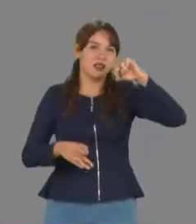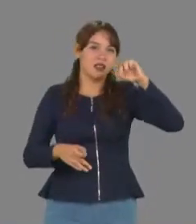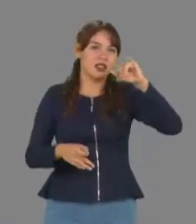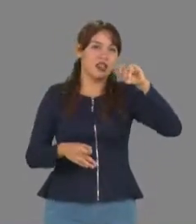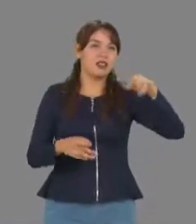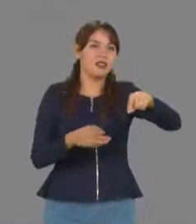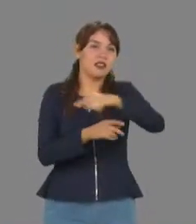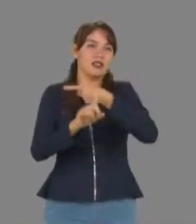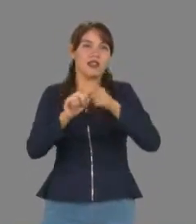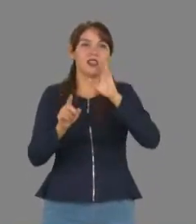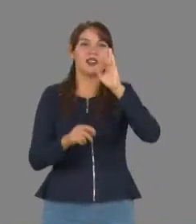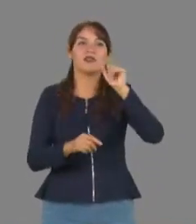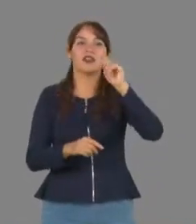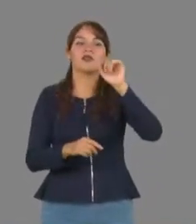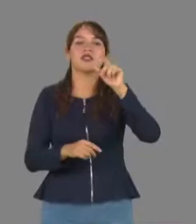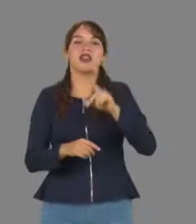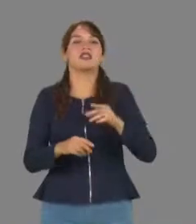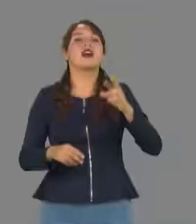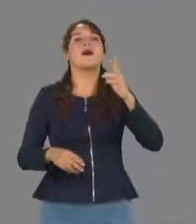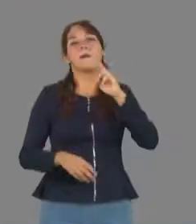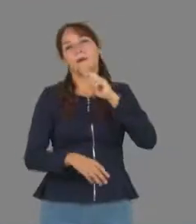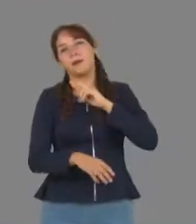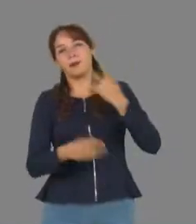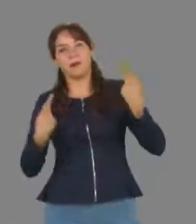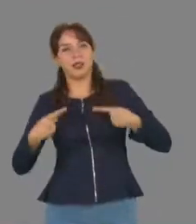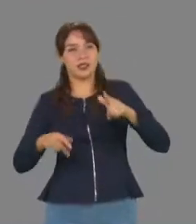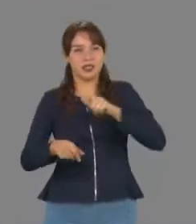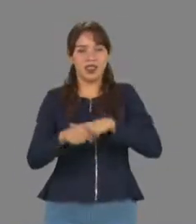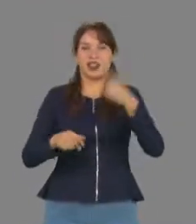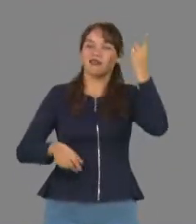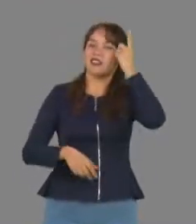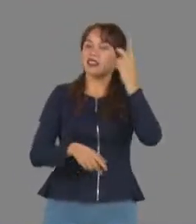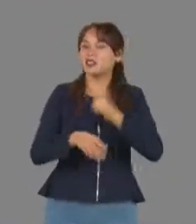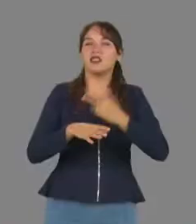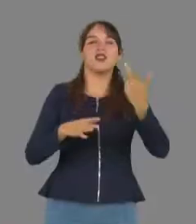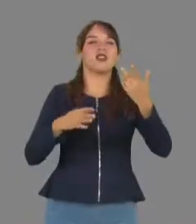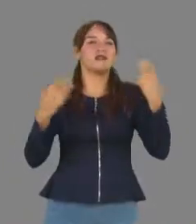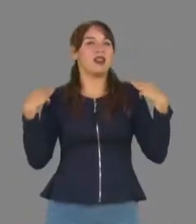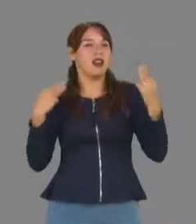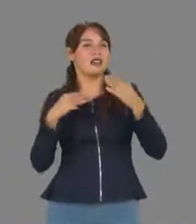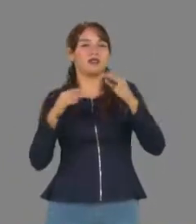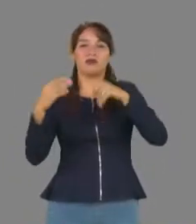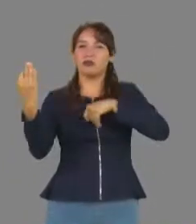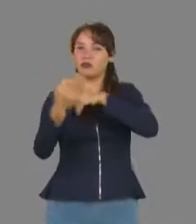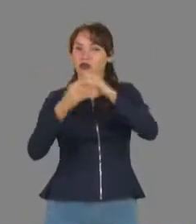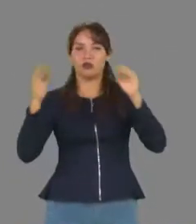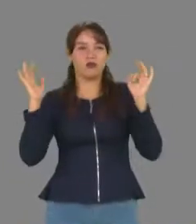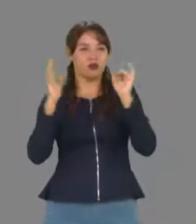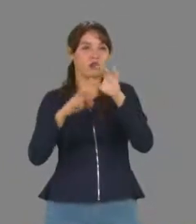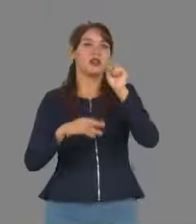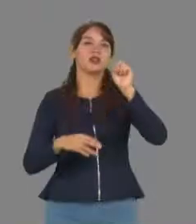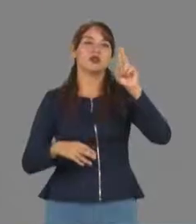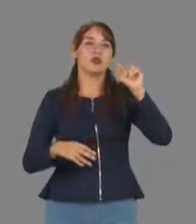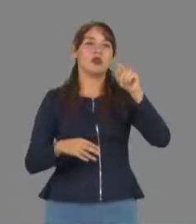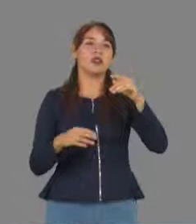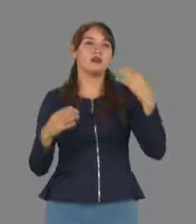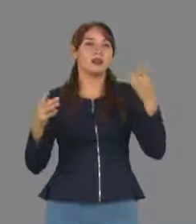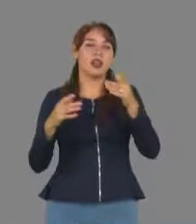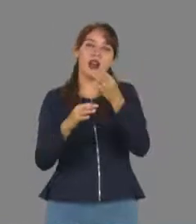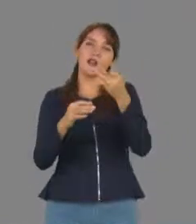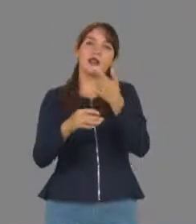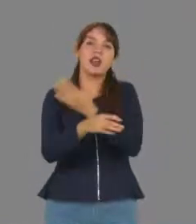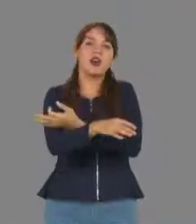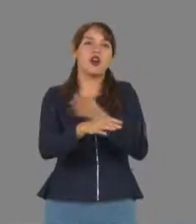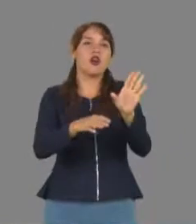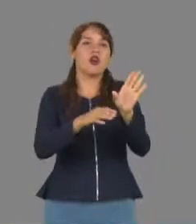los campos que lo conforman. Directivos de la Administración Central de la UAD y dirigentes de las diferentes zonas del Subtuat acompañaron a la maestra María